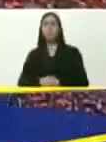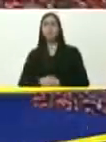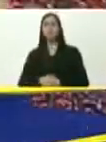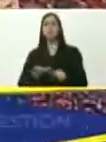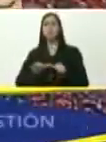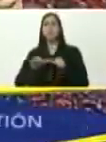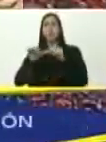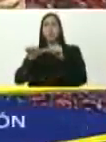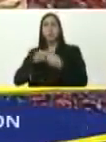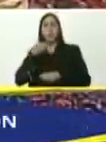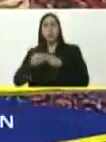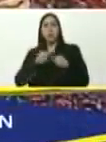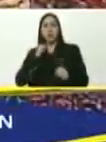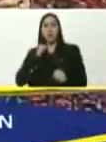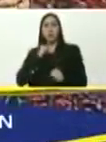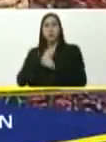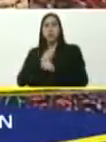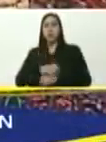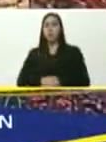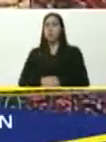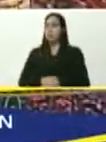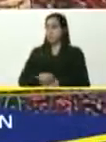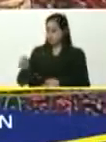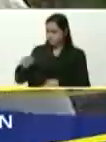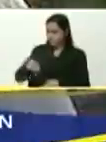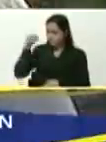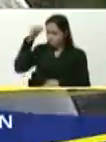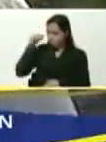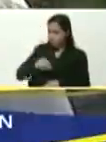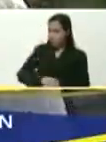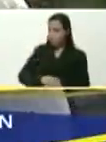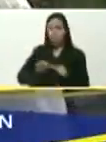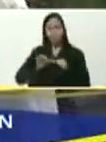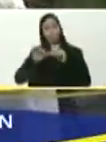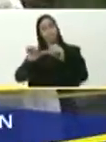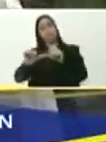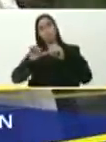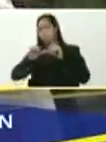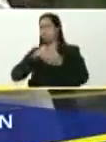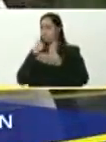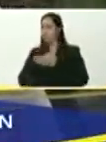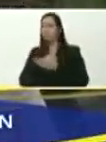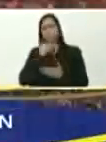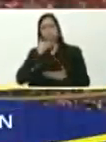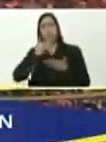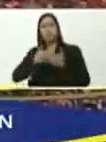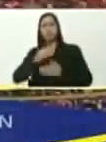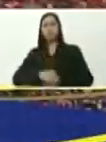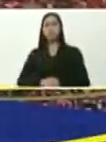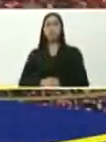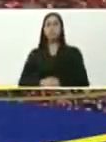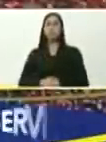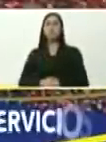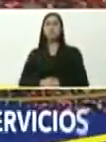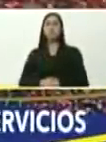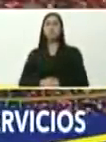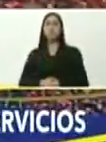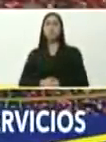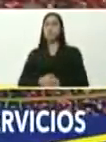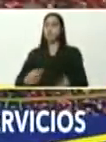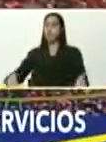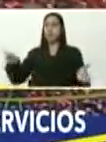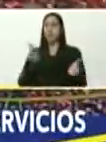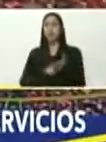seguir su acción Pepe, tienes algo más para cerrar, seguiremos avanzando presidente, muchas gracias, seguiremos avanzando, con